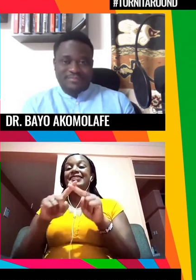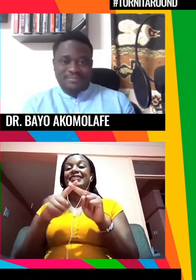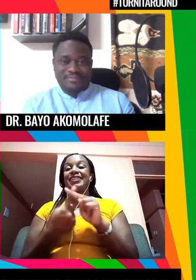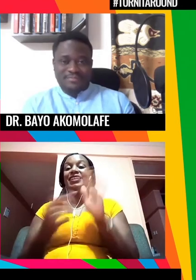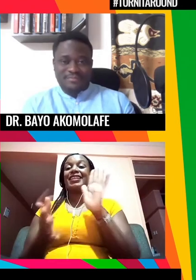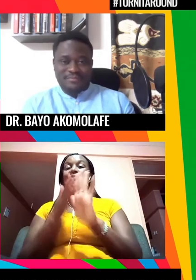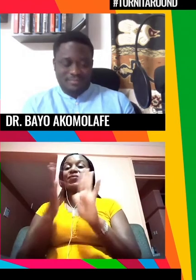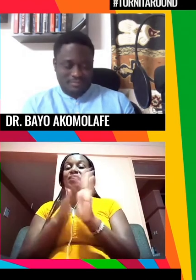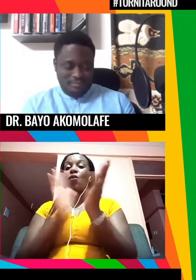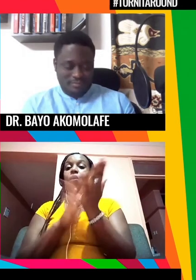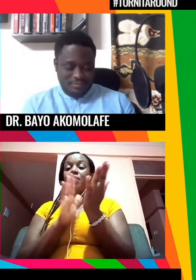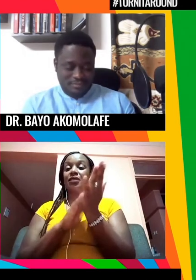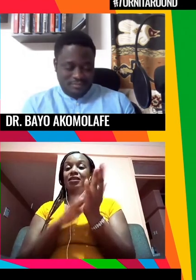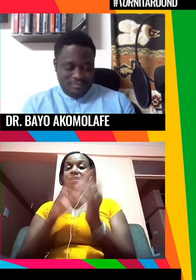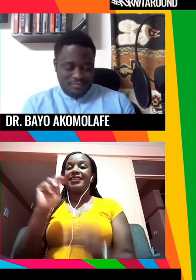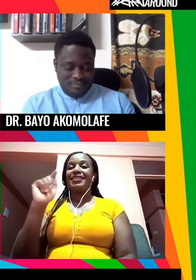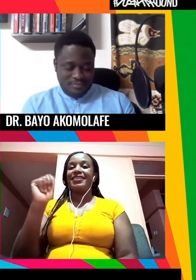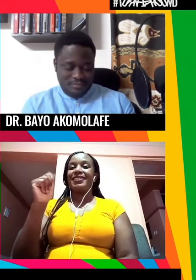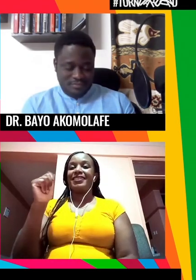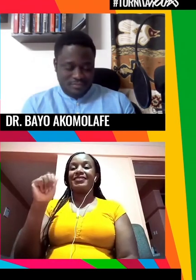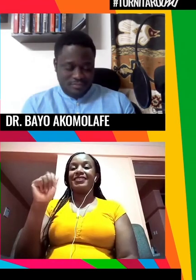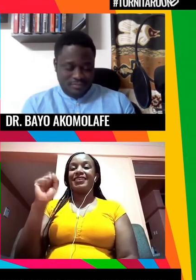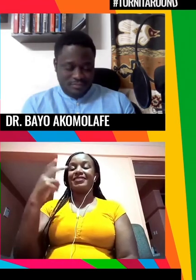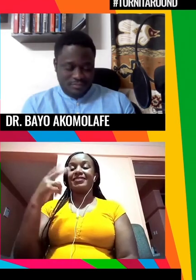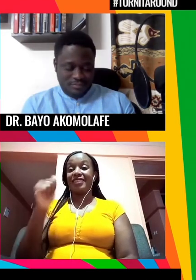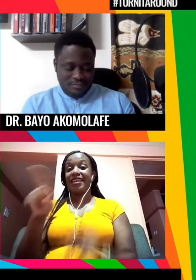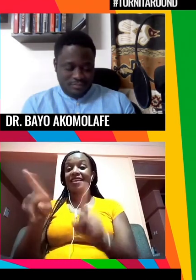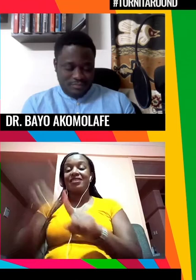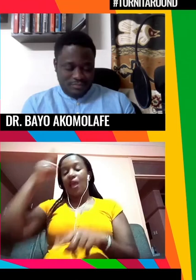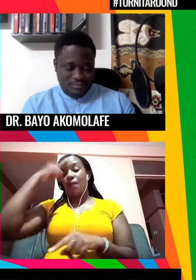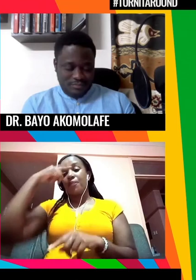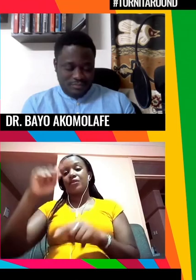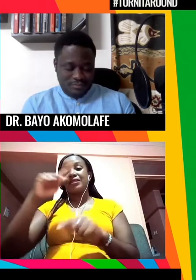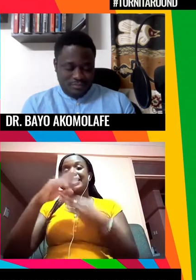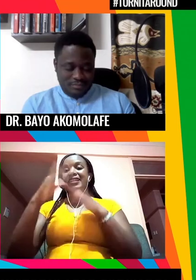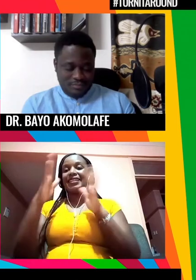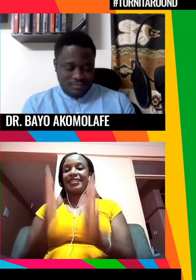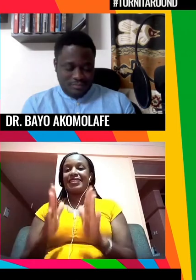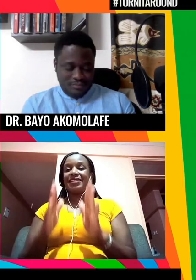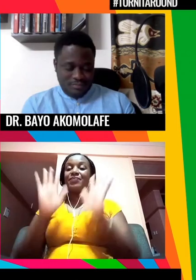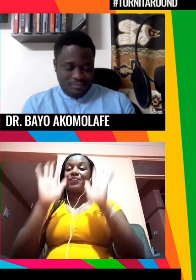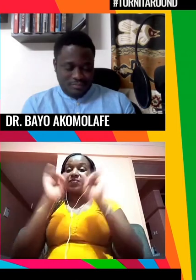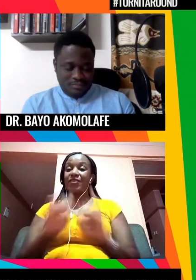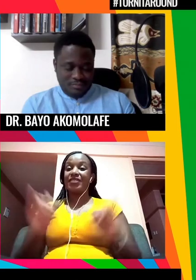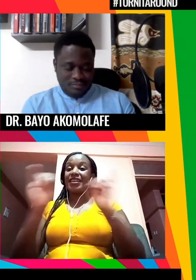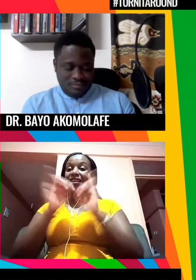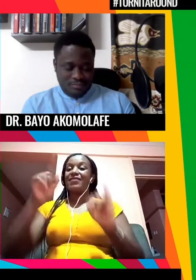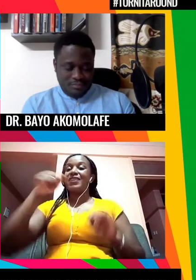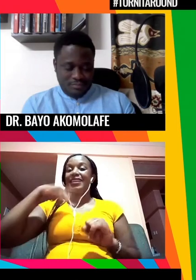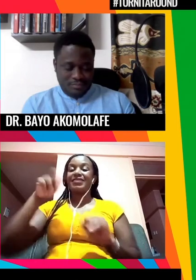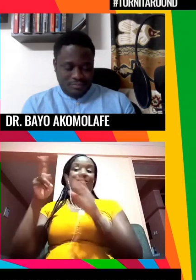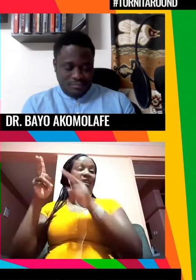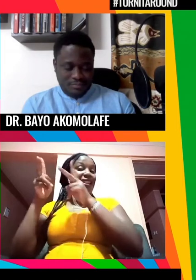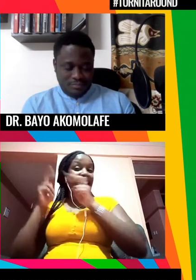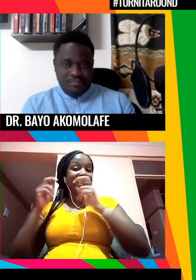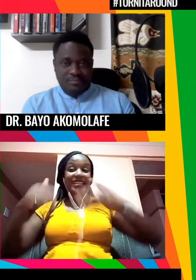por cierto Natasha creo que como líderes políticos y gubernamentales es importante que escuchemos a los jóvenes porque nos